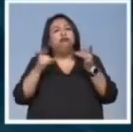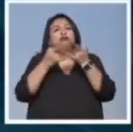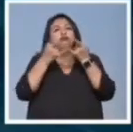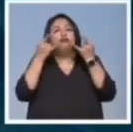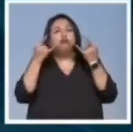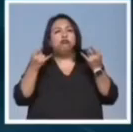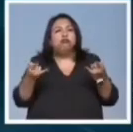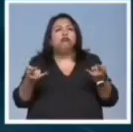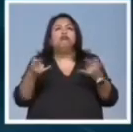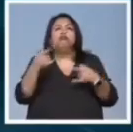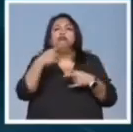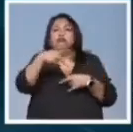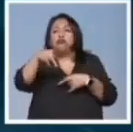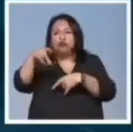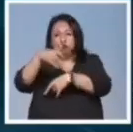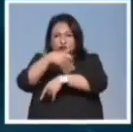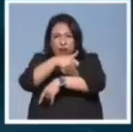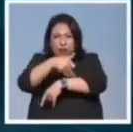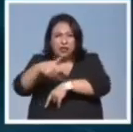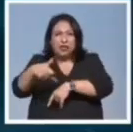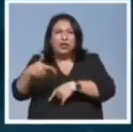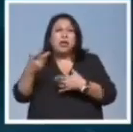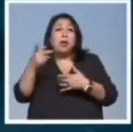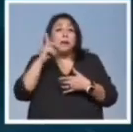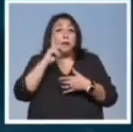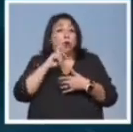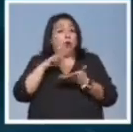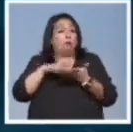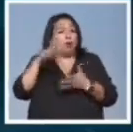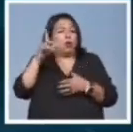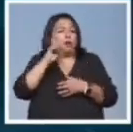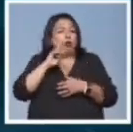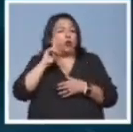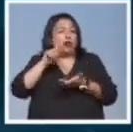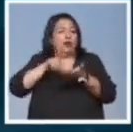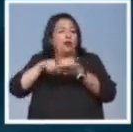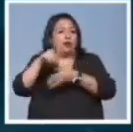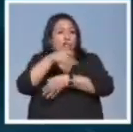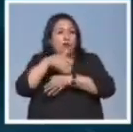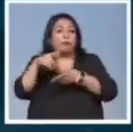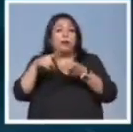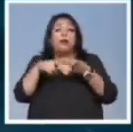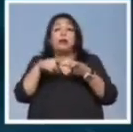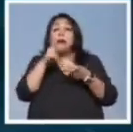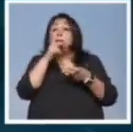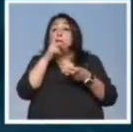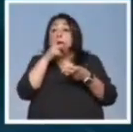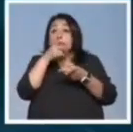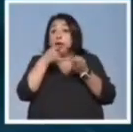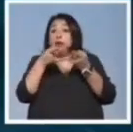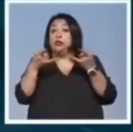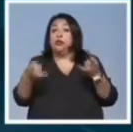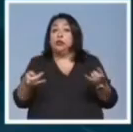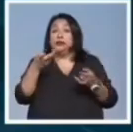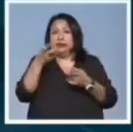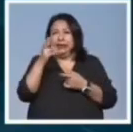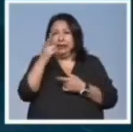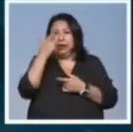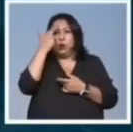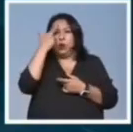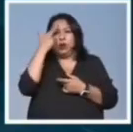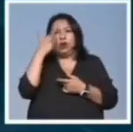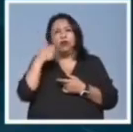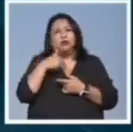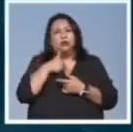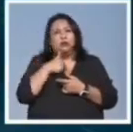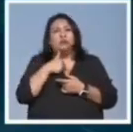historias de su familia, de mujeres principalmente de su familia, de su padre, y que esos recuerdos la